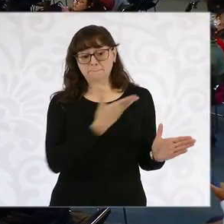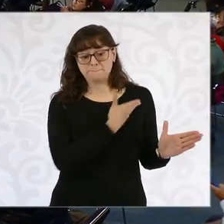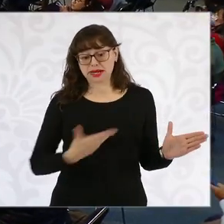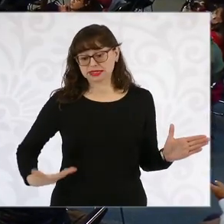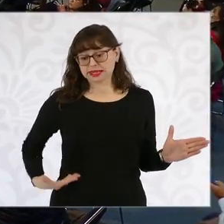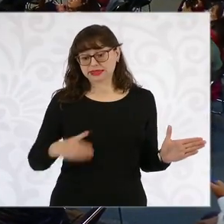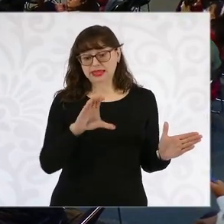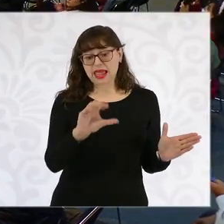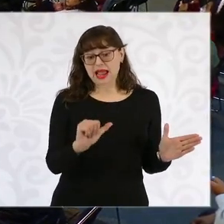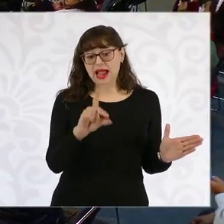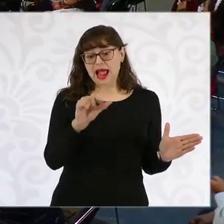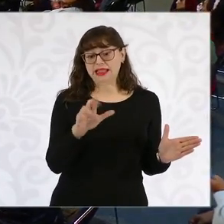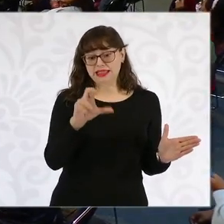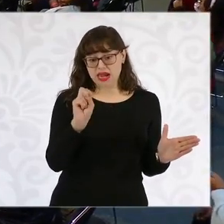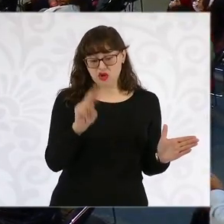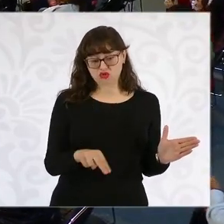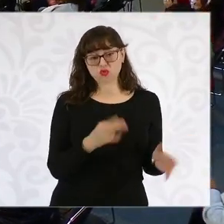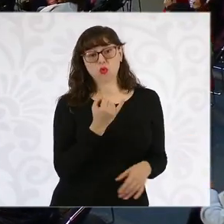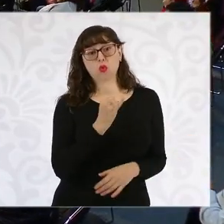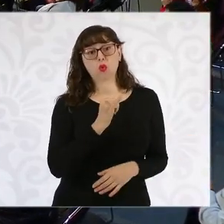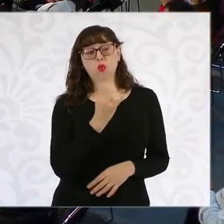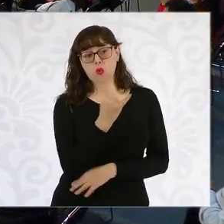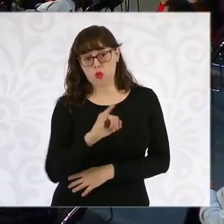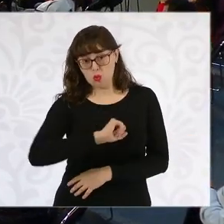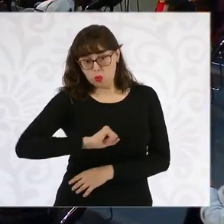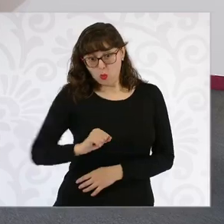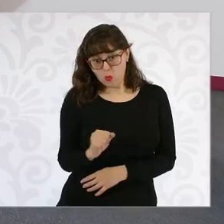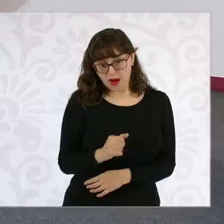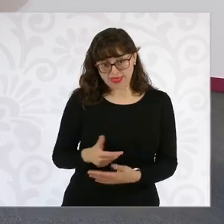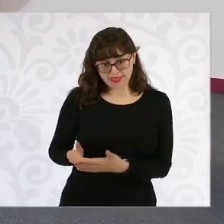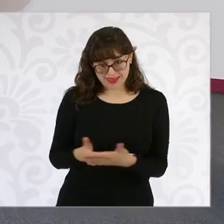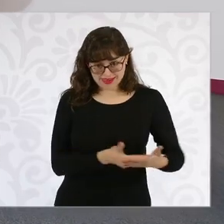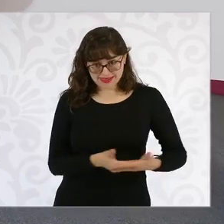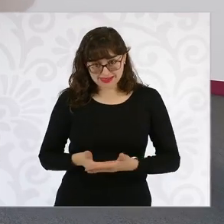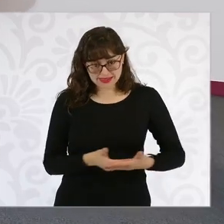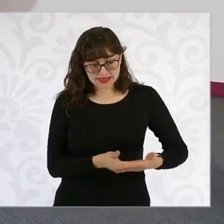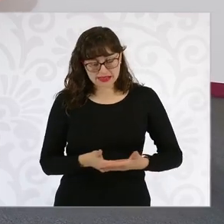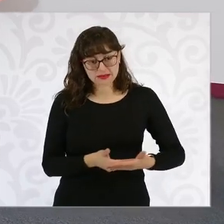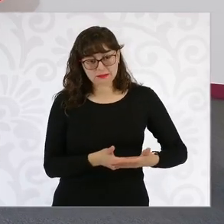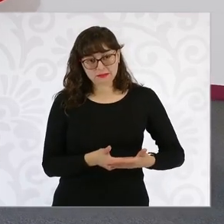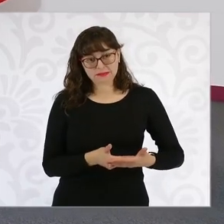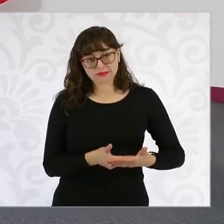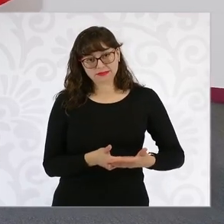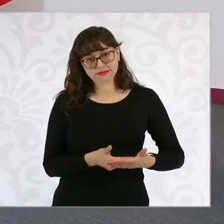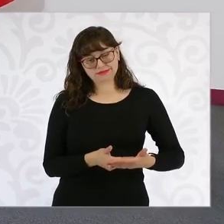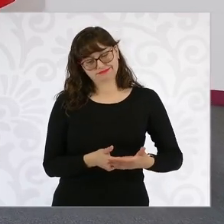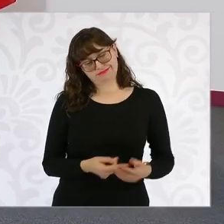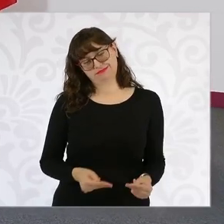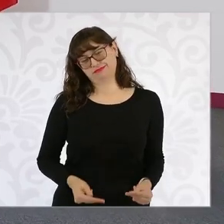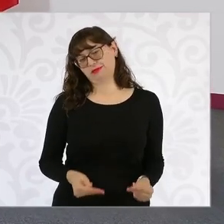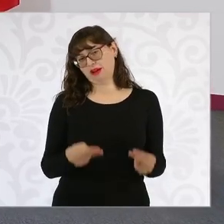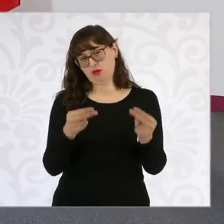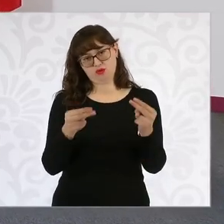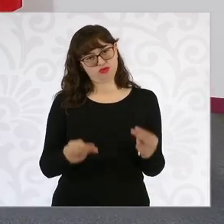el grave problema. Supuestamente era para ayudar a las madres y